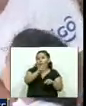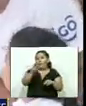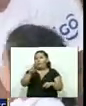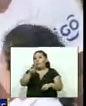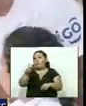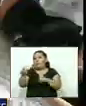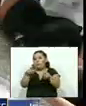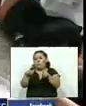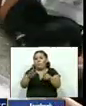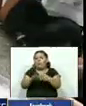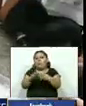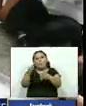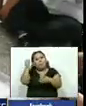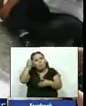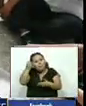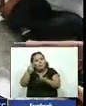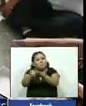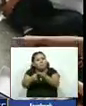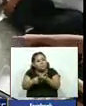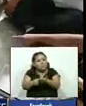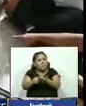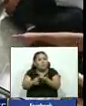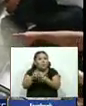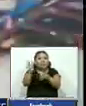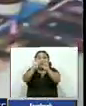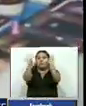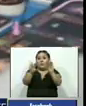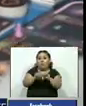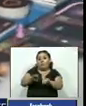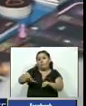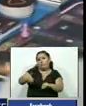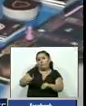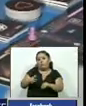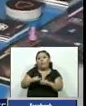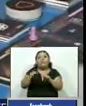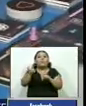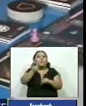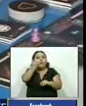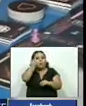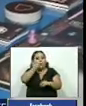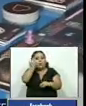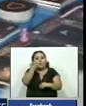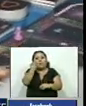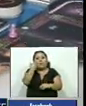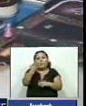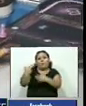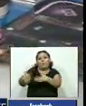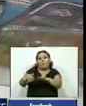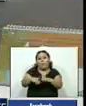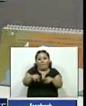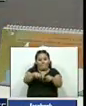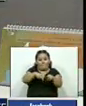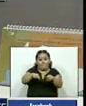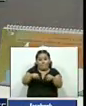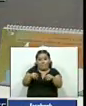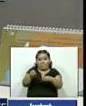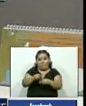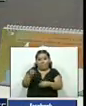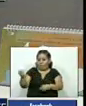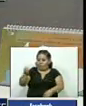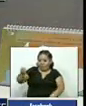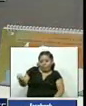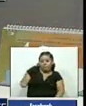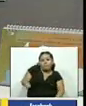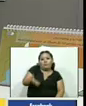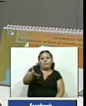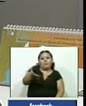enseñanza fue por medio de debates creativos sobre el uso del internet y para los adolescentes se dio a través de un juego de mesa Se tiran los dados